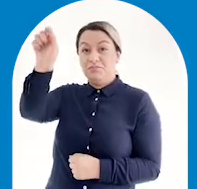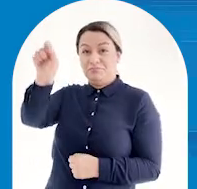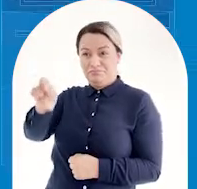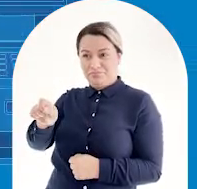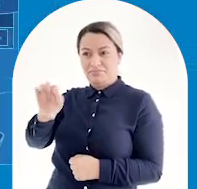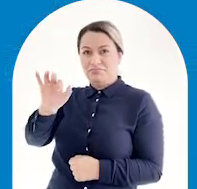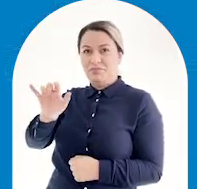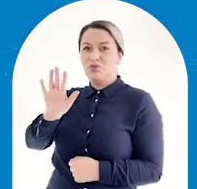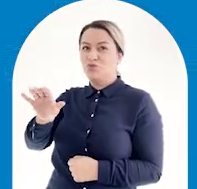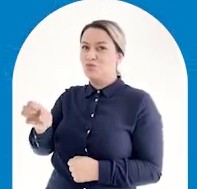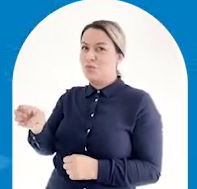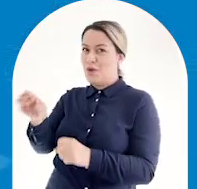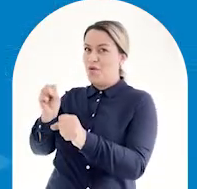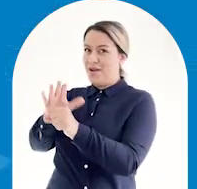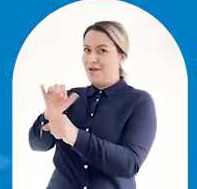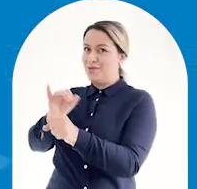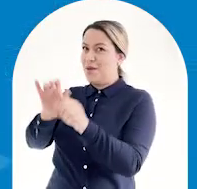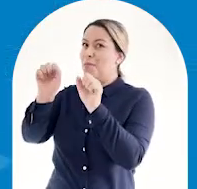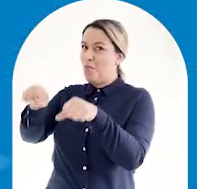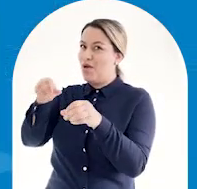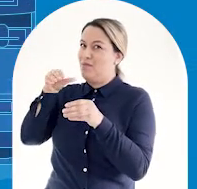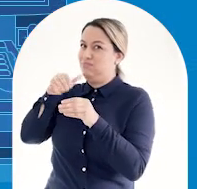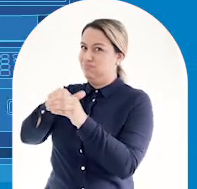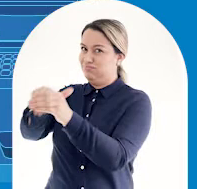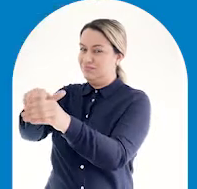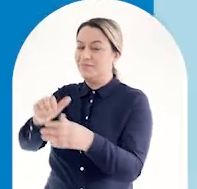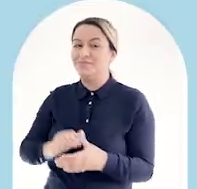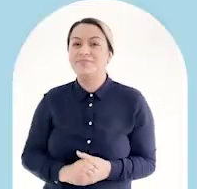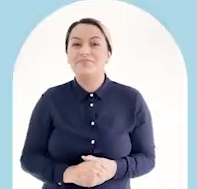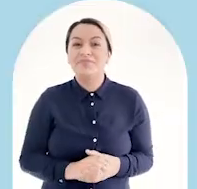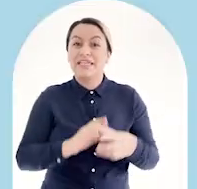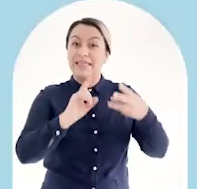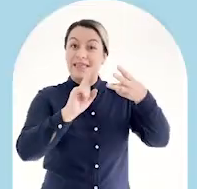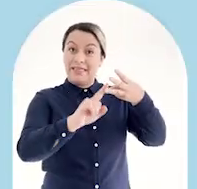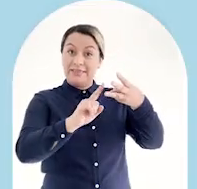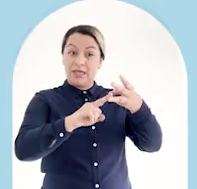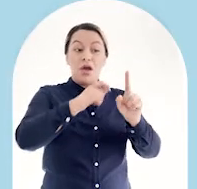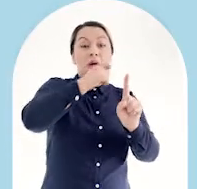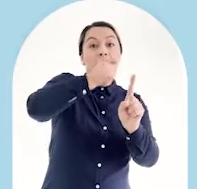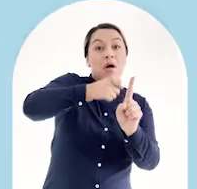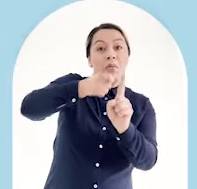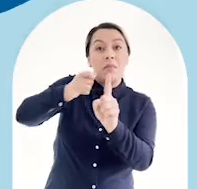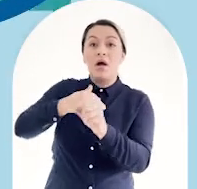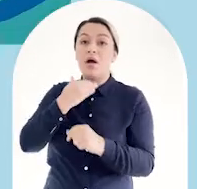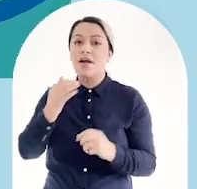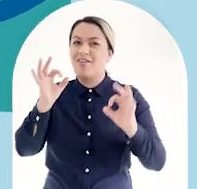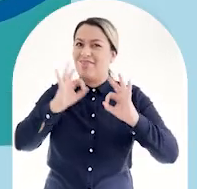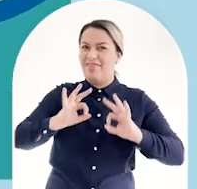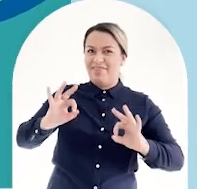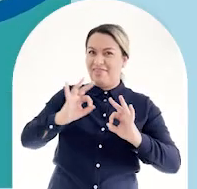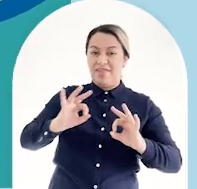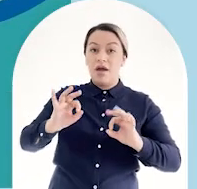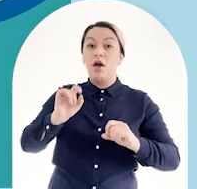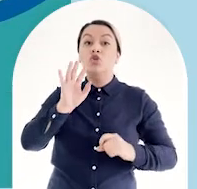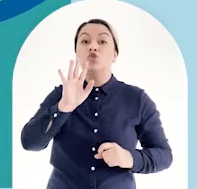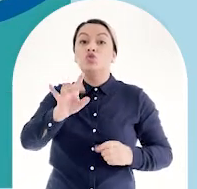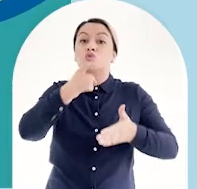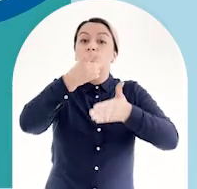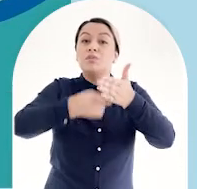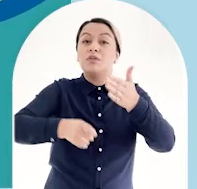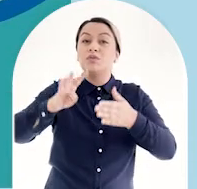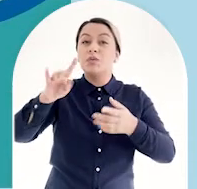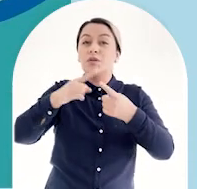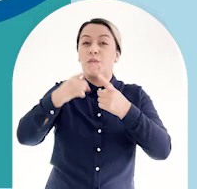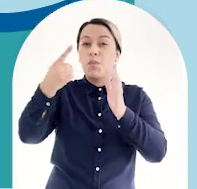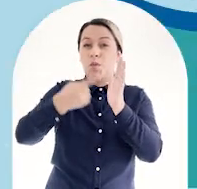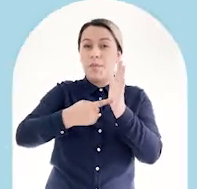máquina multifuncional del Banco Caja Social. Tercero, no tiene cuota de manejo y está exenta del impuesto